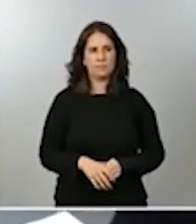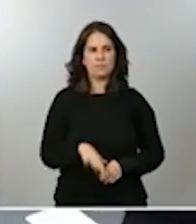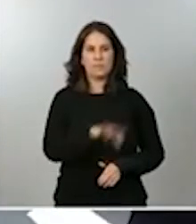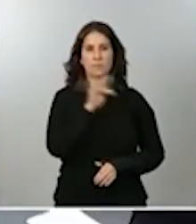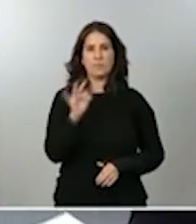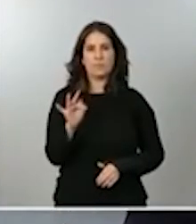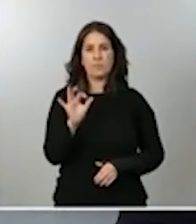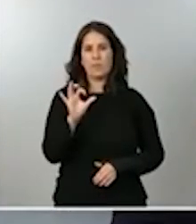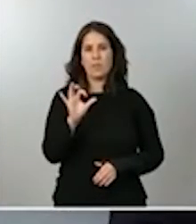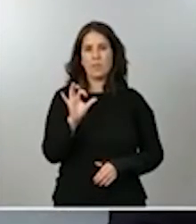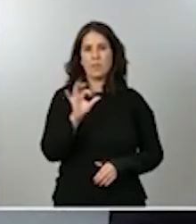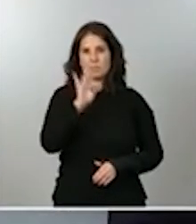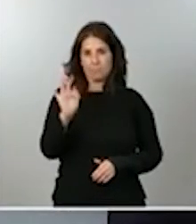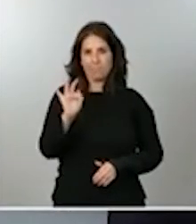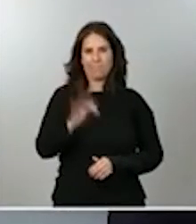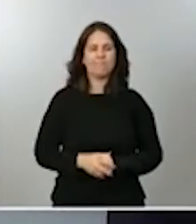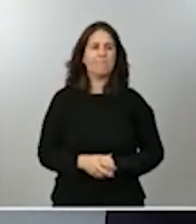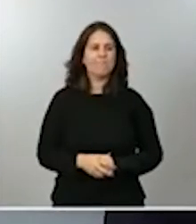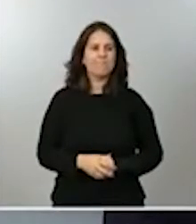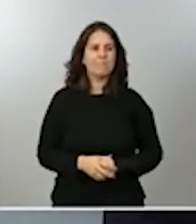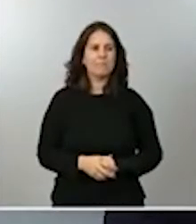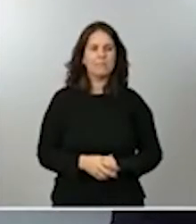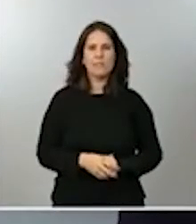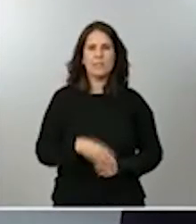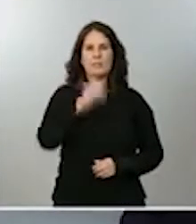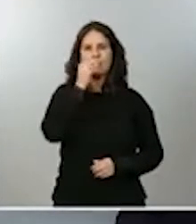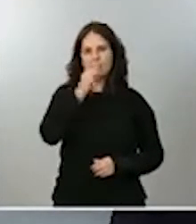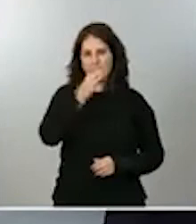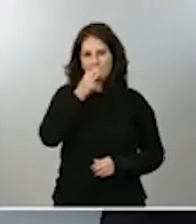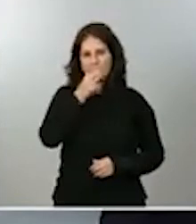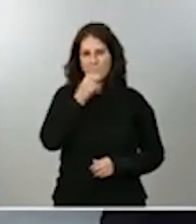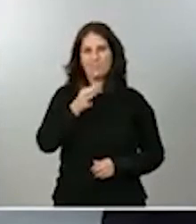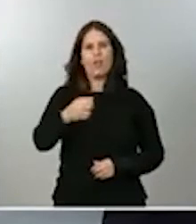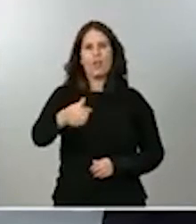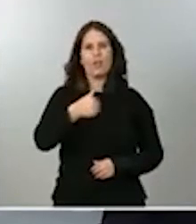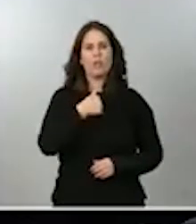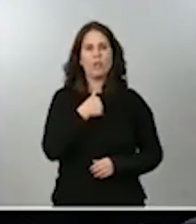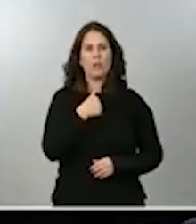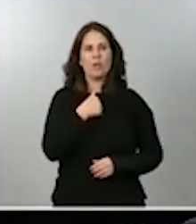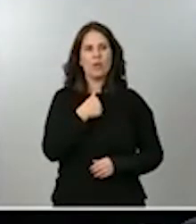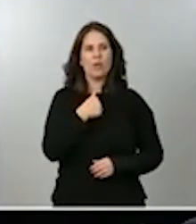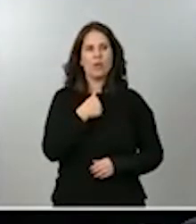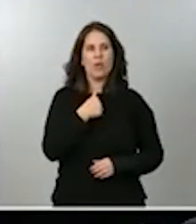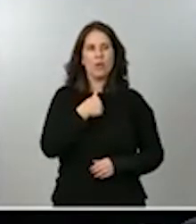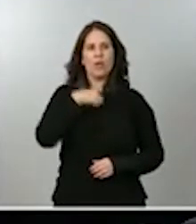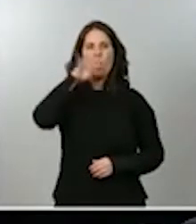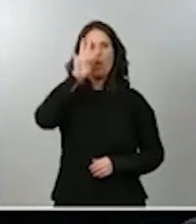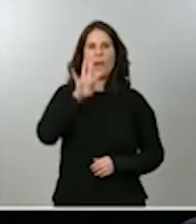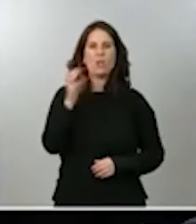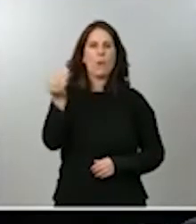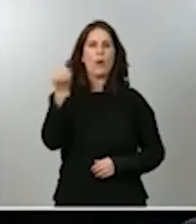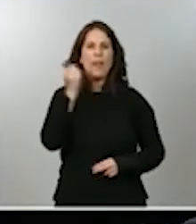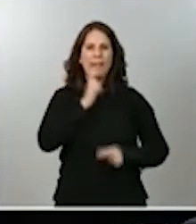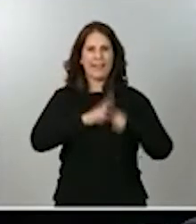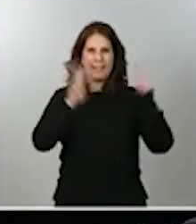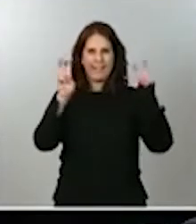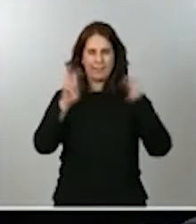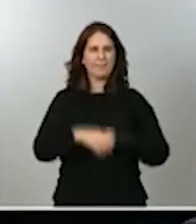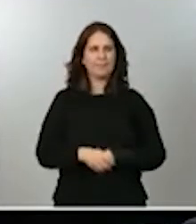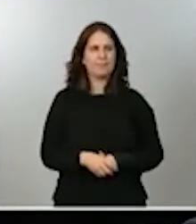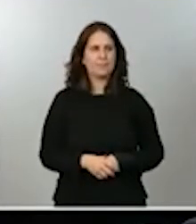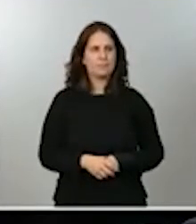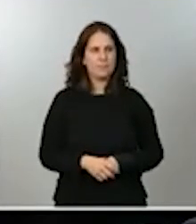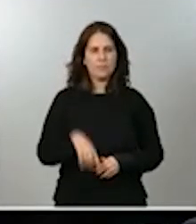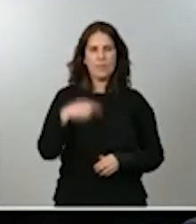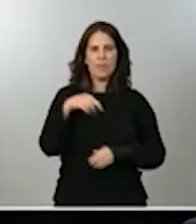Hola, buenas tardes. Soy Sato Díaz, de Cuarto Poder. En primer lugar, para la ministra portavoz, quería